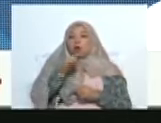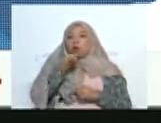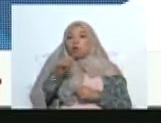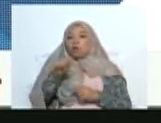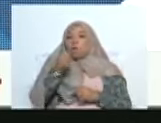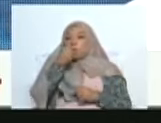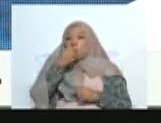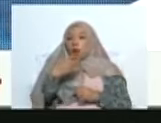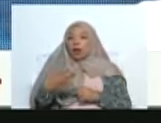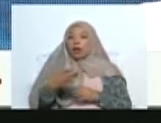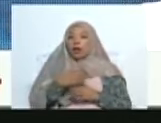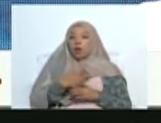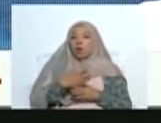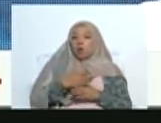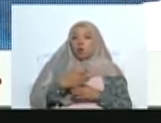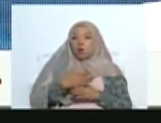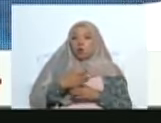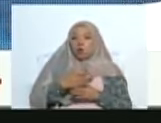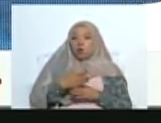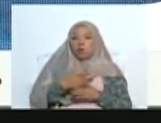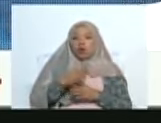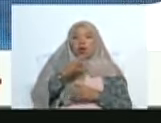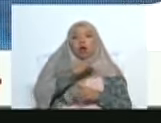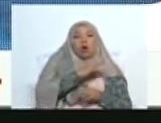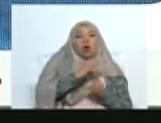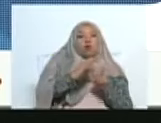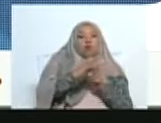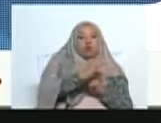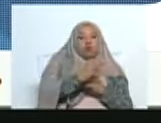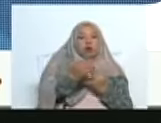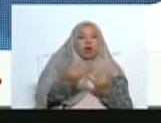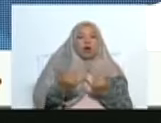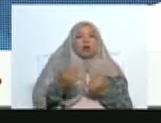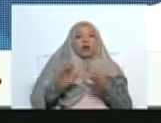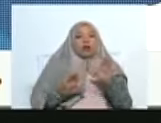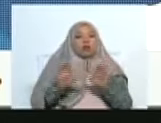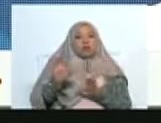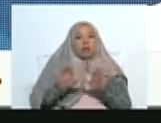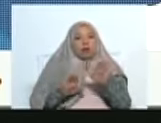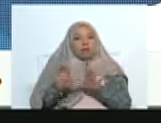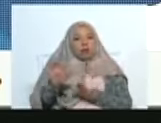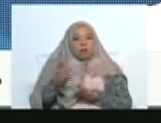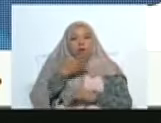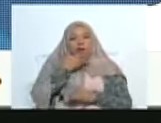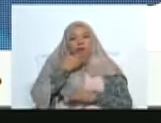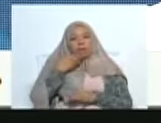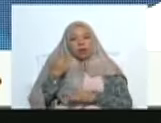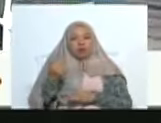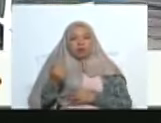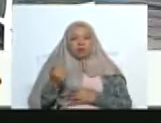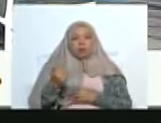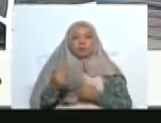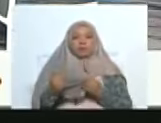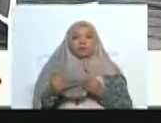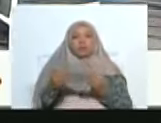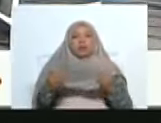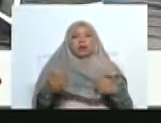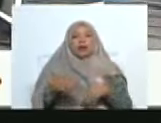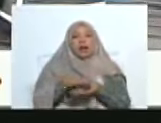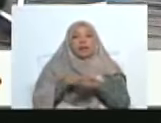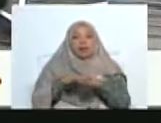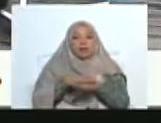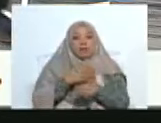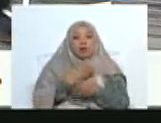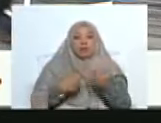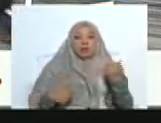potencialidades de nuestro país. Hablamos de cultura y hablamos de turismo. Quiero iniciar hablando con el ministro de turismo, Ali Padrón. El presidente de la república